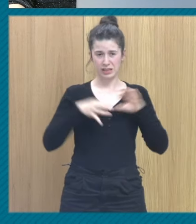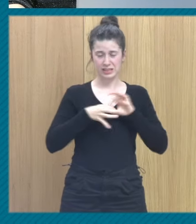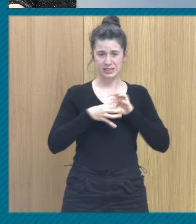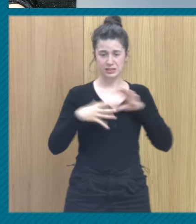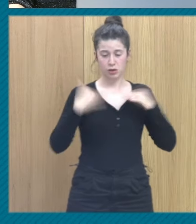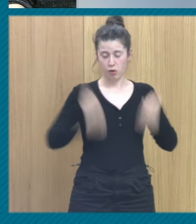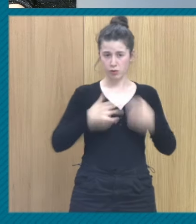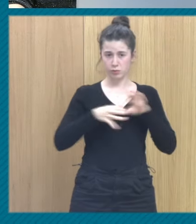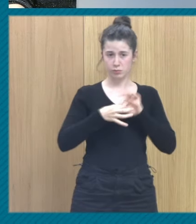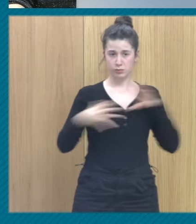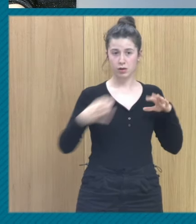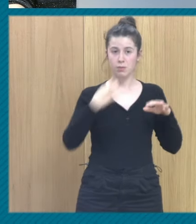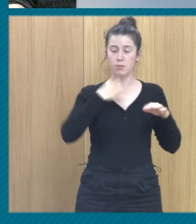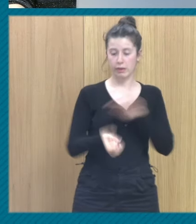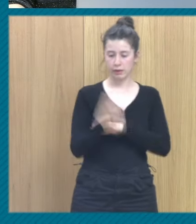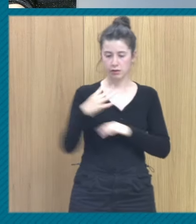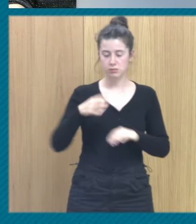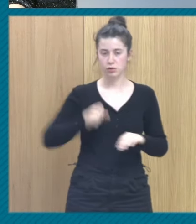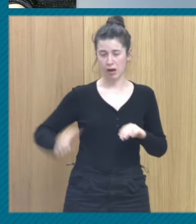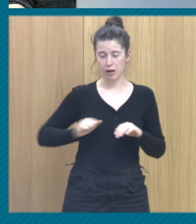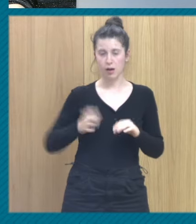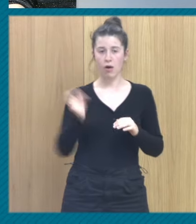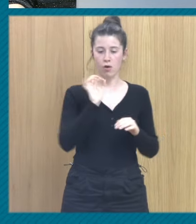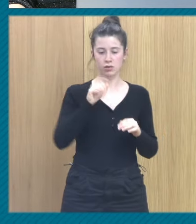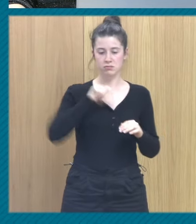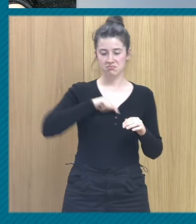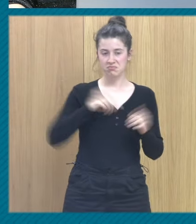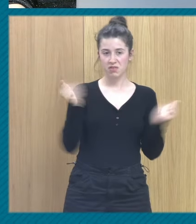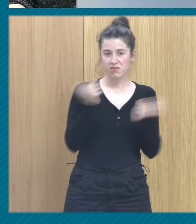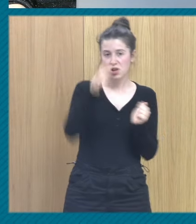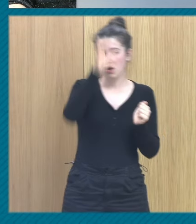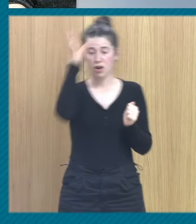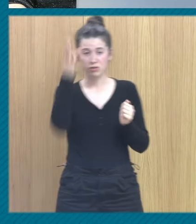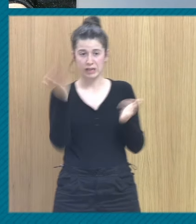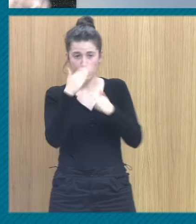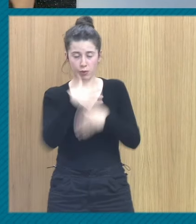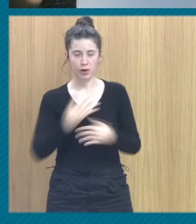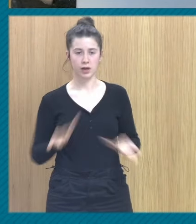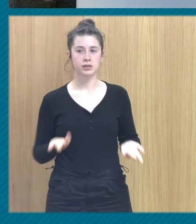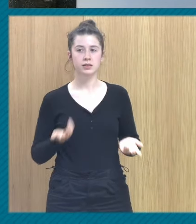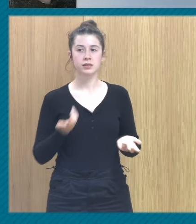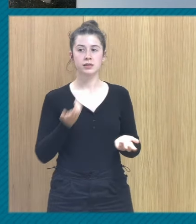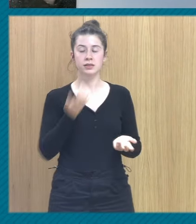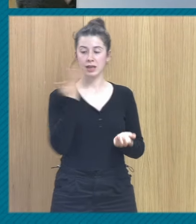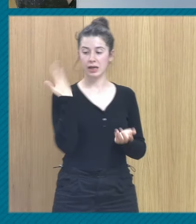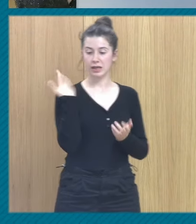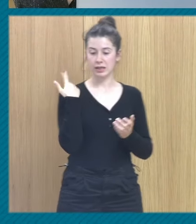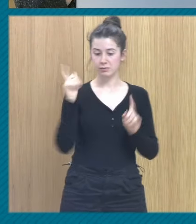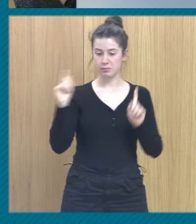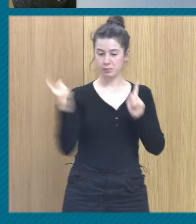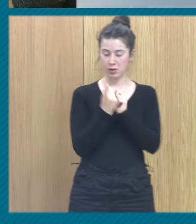que me hago caca encima y que no siento ni frío ni calor entonces cuando la primera vez el otro día vino a consulta llorando porque